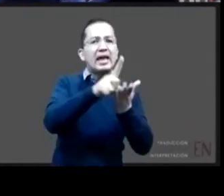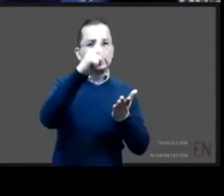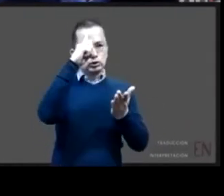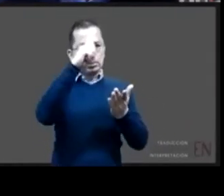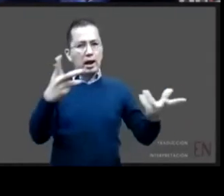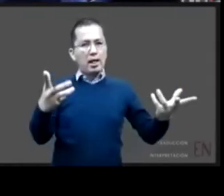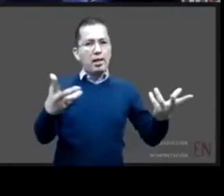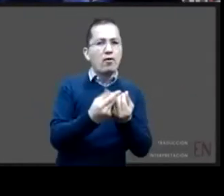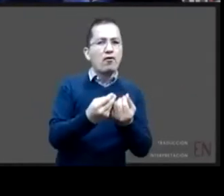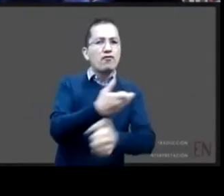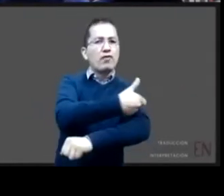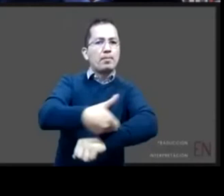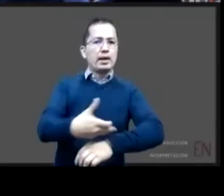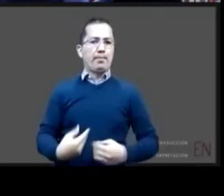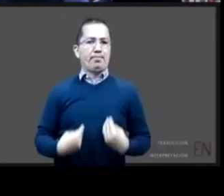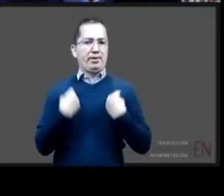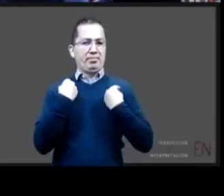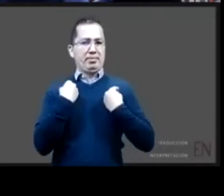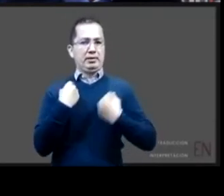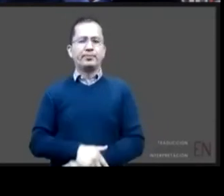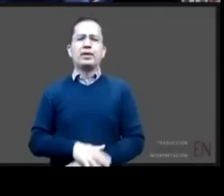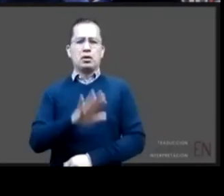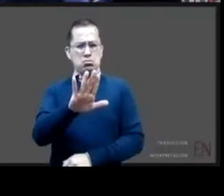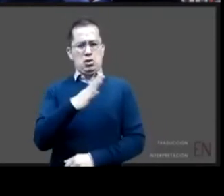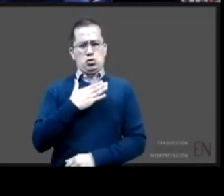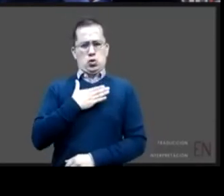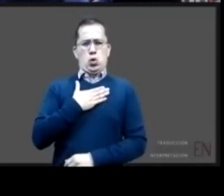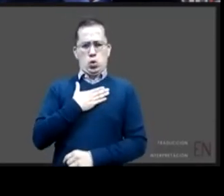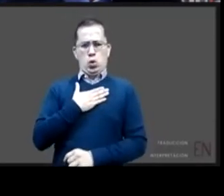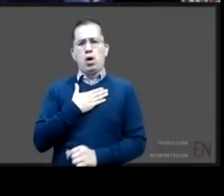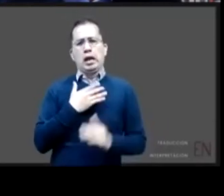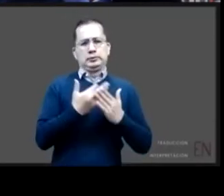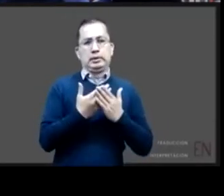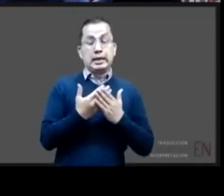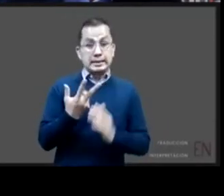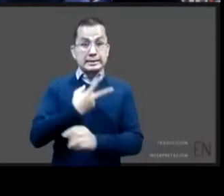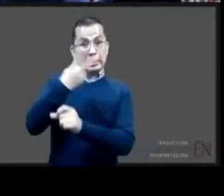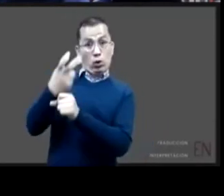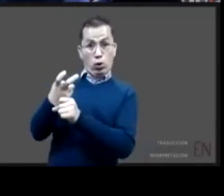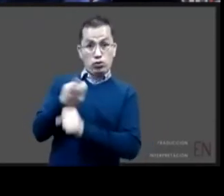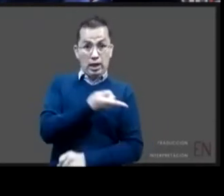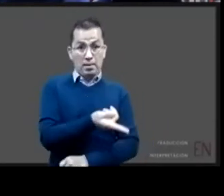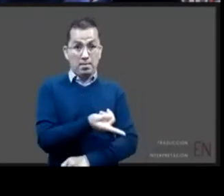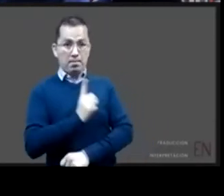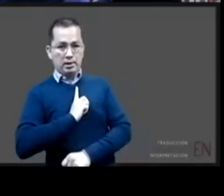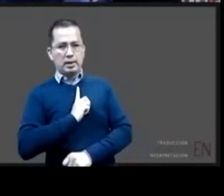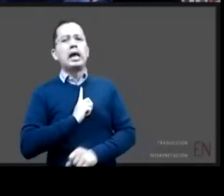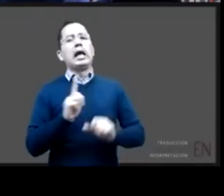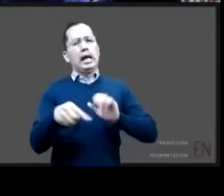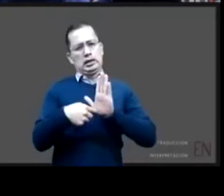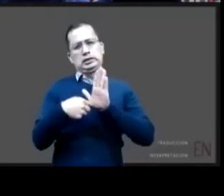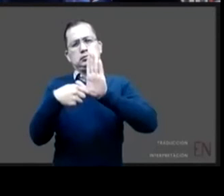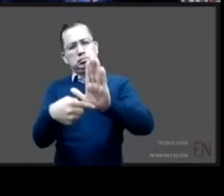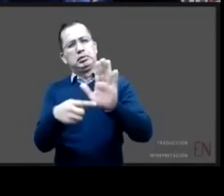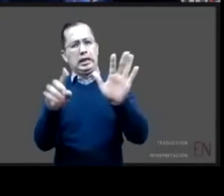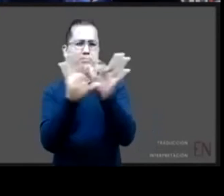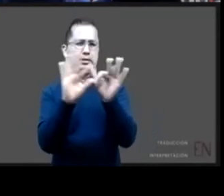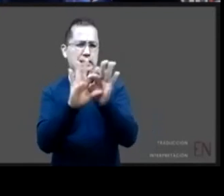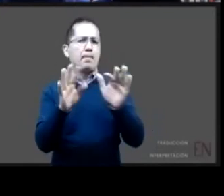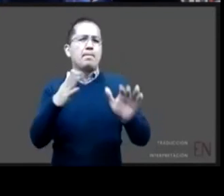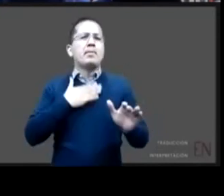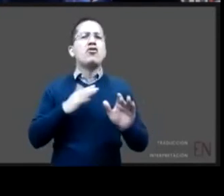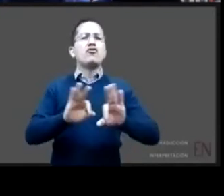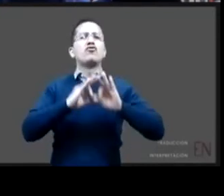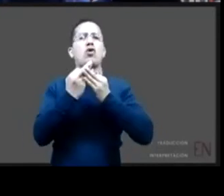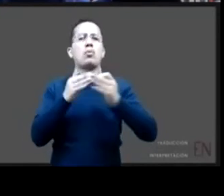ronda la parte de presentarles unas herramientas de trabajo pero precisamente para este momento quisiera